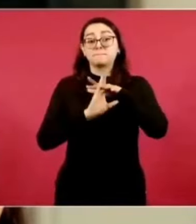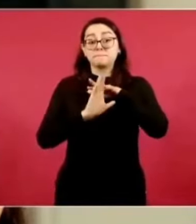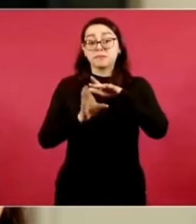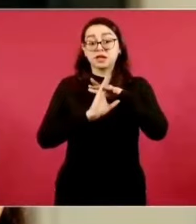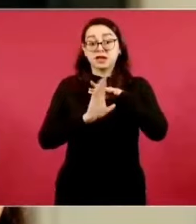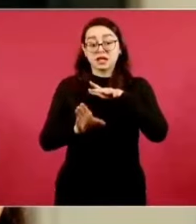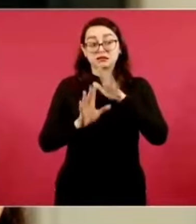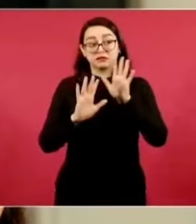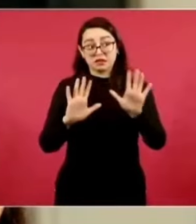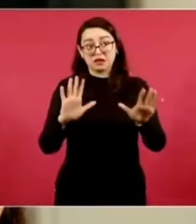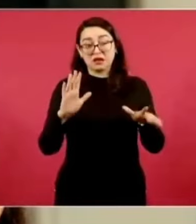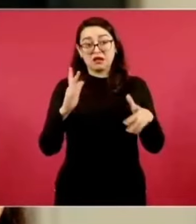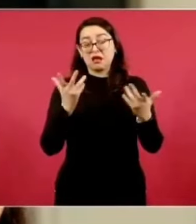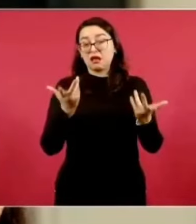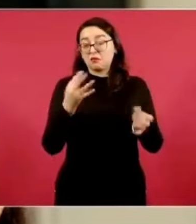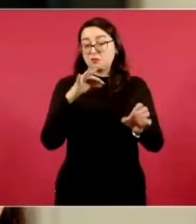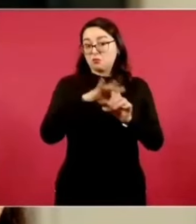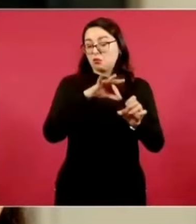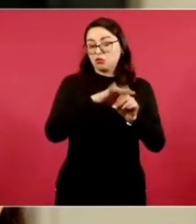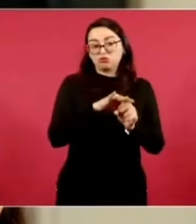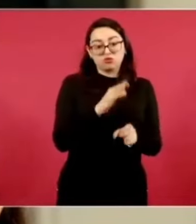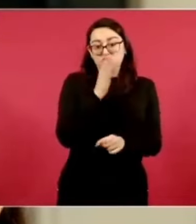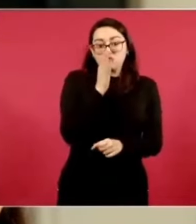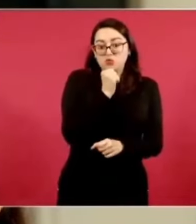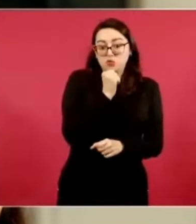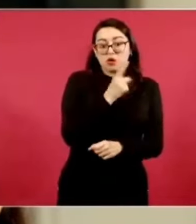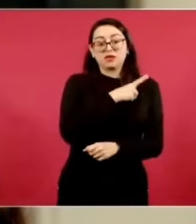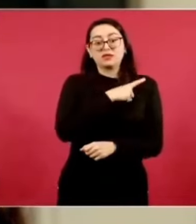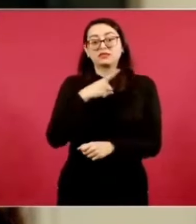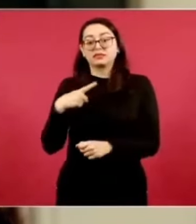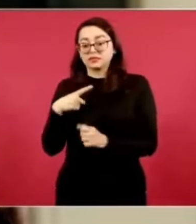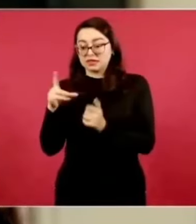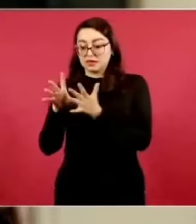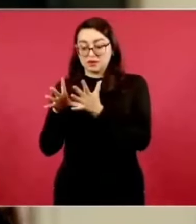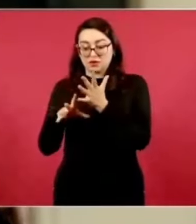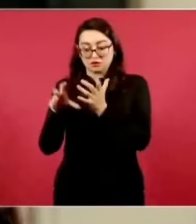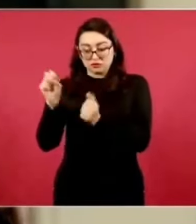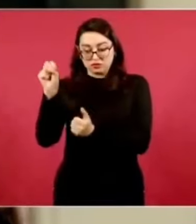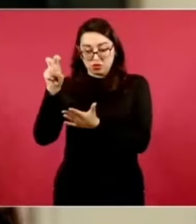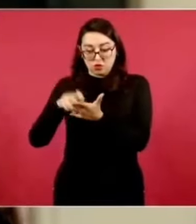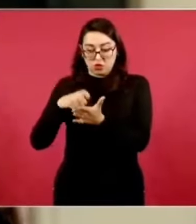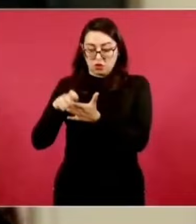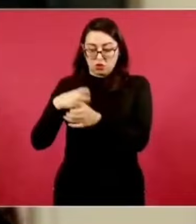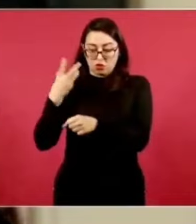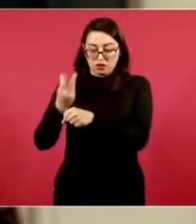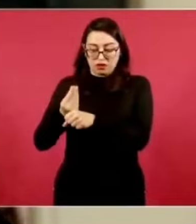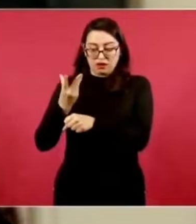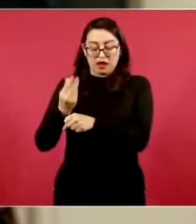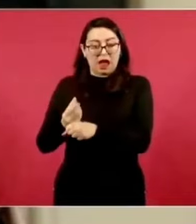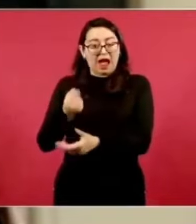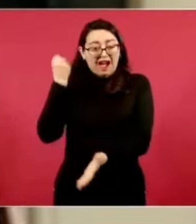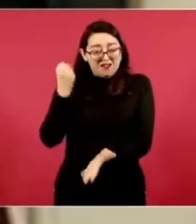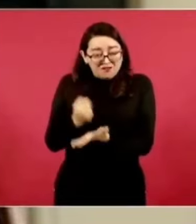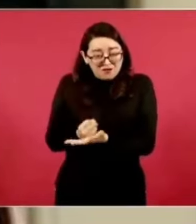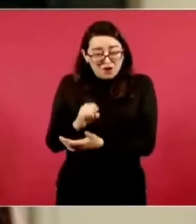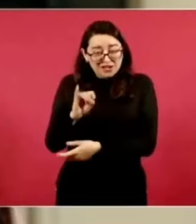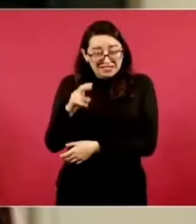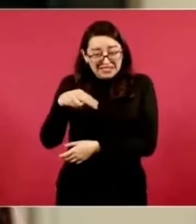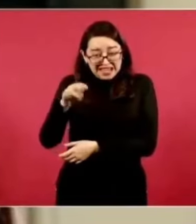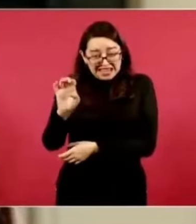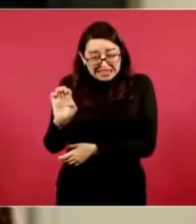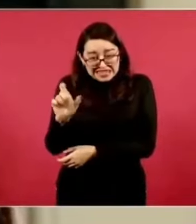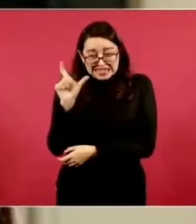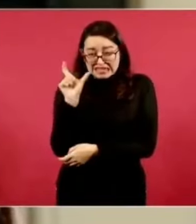constitucional, presidente de la República, que a través de cualquier documento puedan votar nuestros migrantes allá en el extranjero, sobre todo a veces les